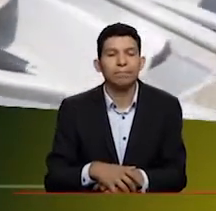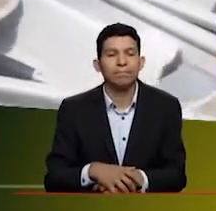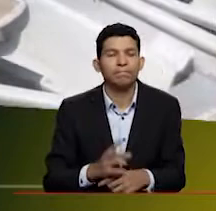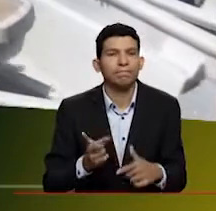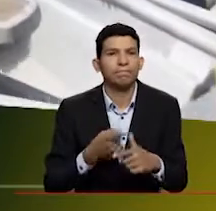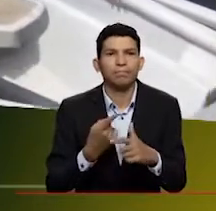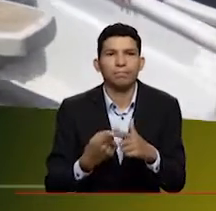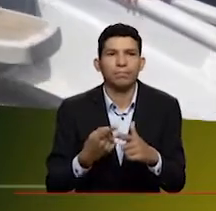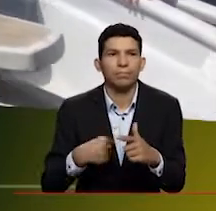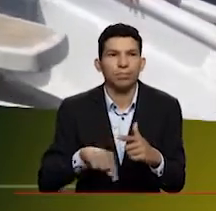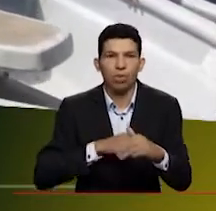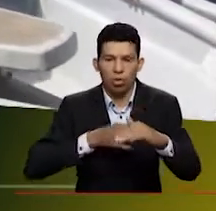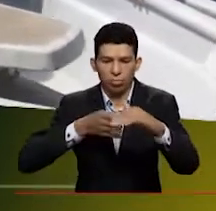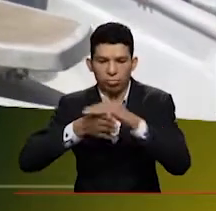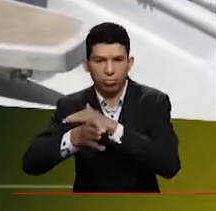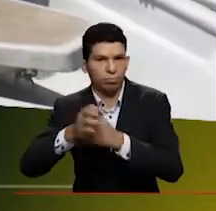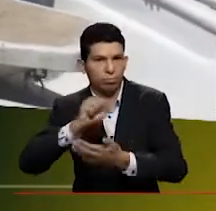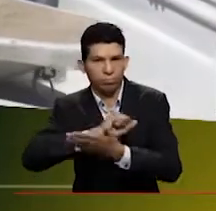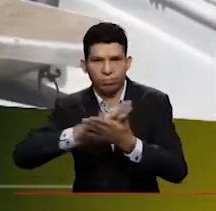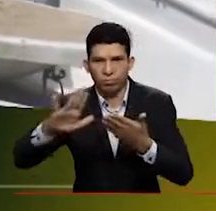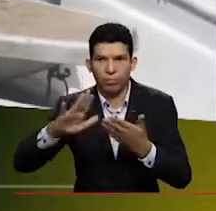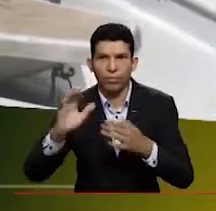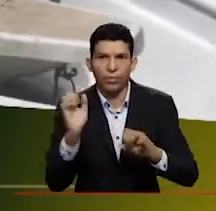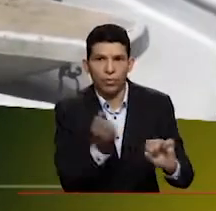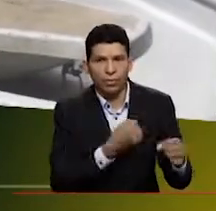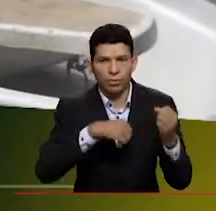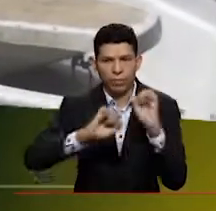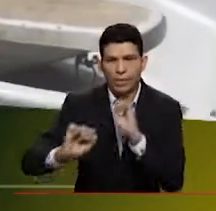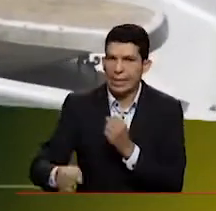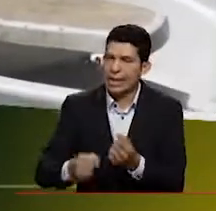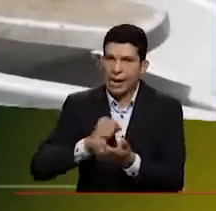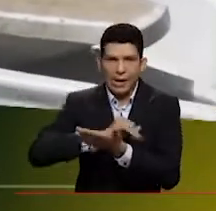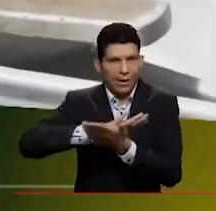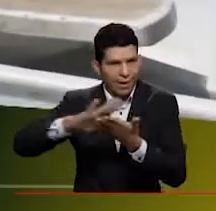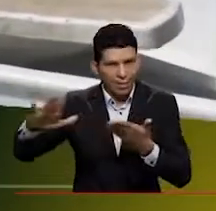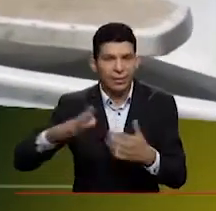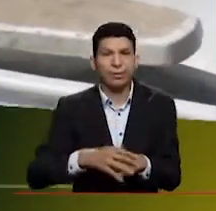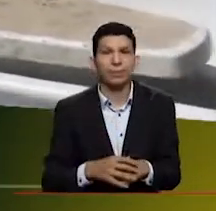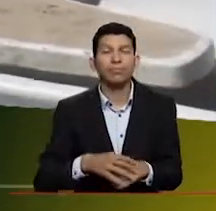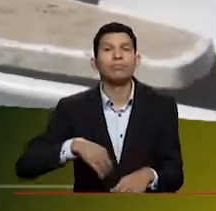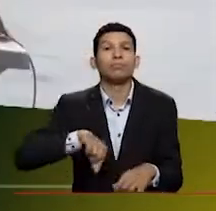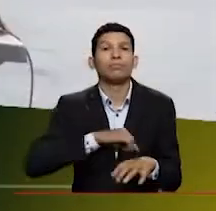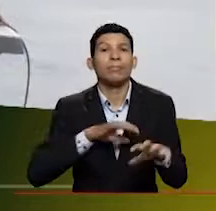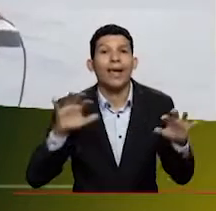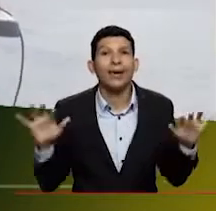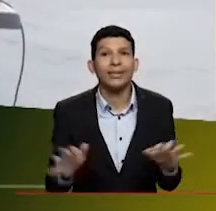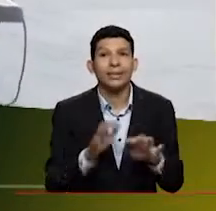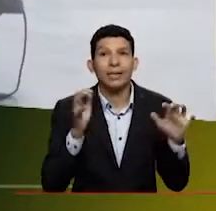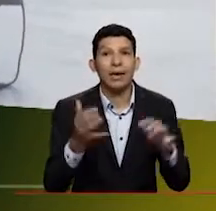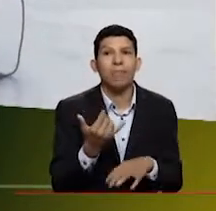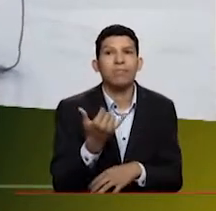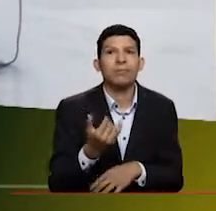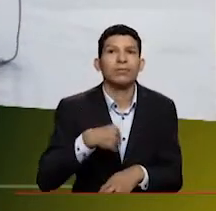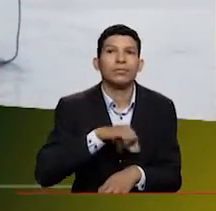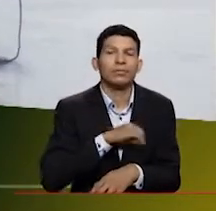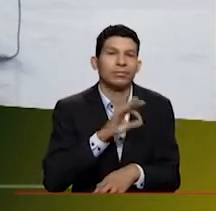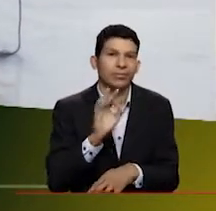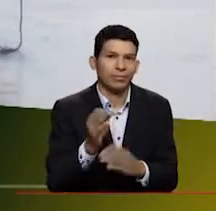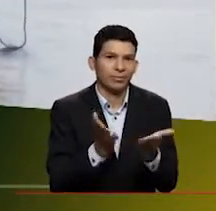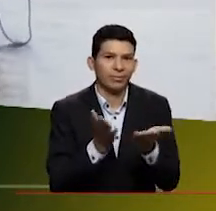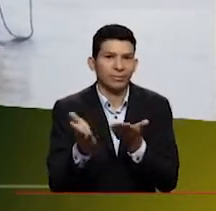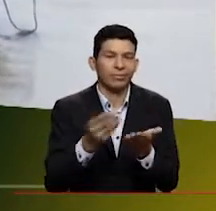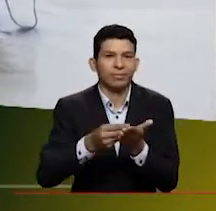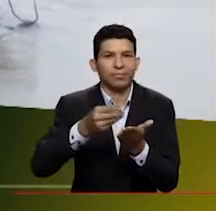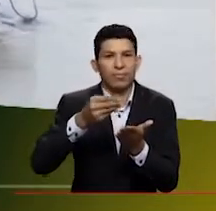Entonces, el ingreso no tiene ningún costo, los kayak no tienen costo. Ya las actividades que apalancamos las comunidades son los servicios que tienen